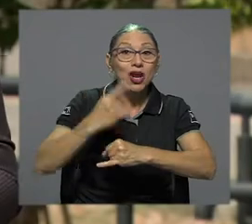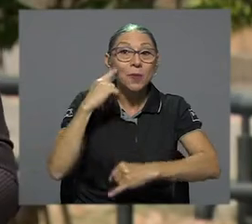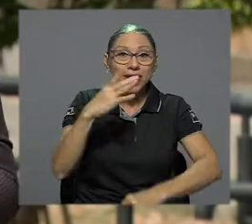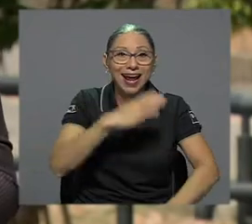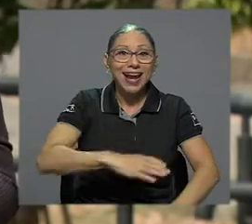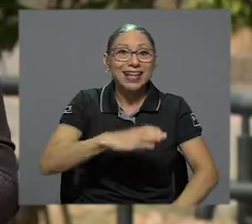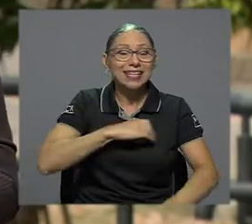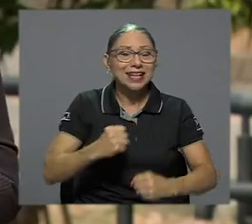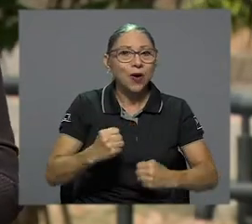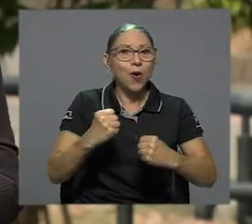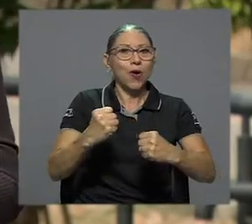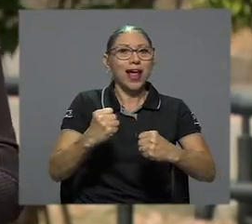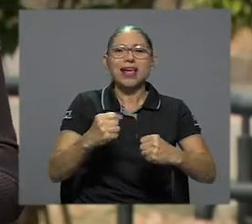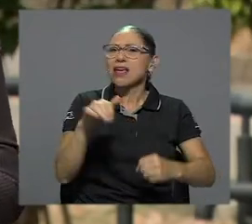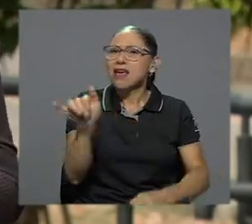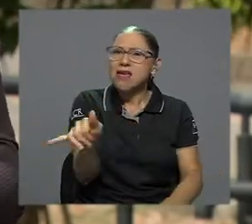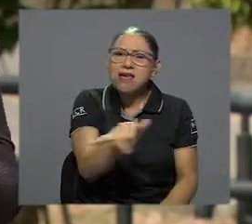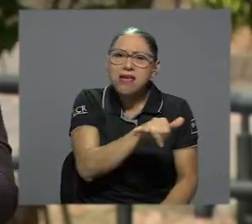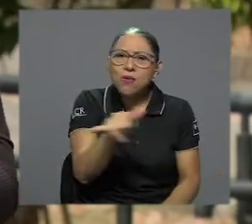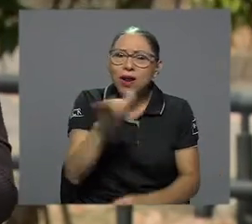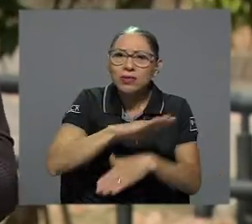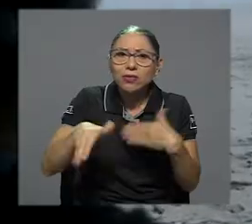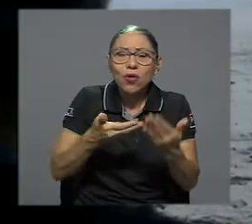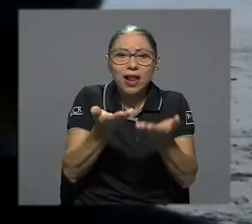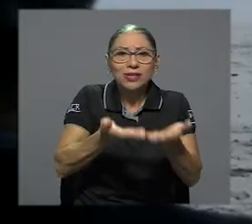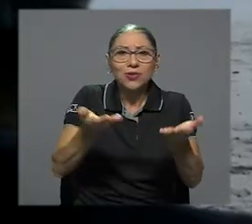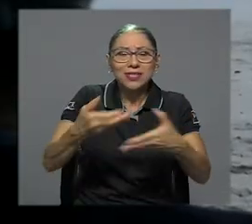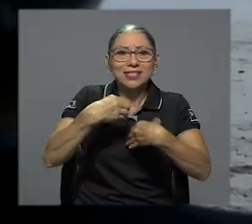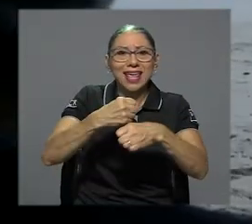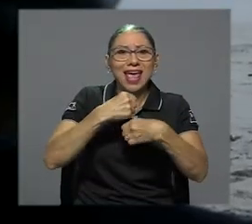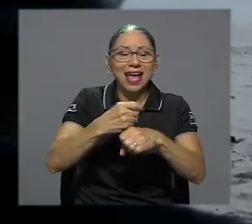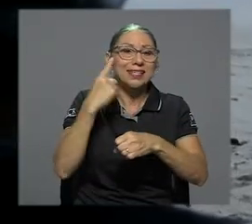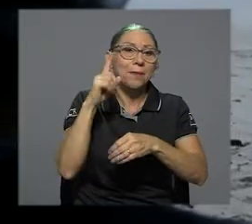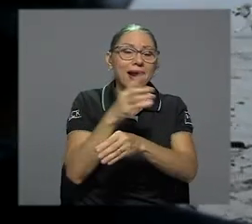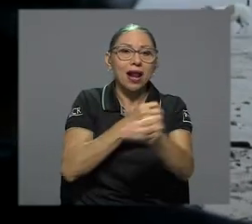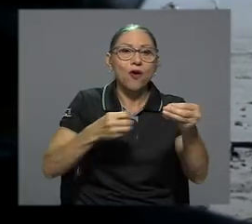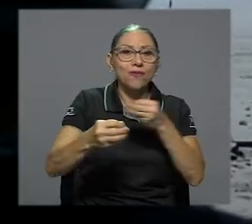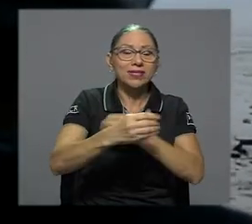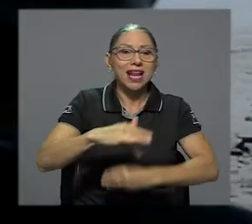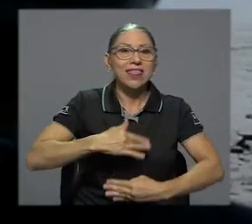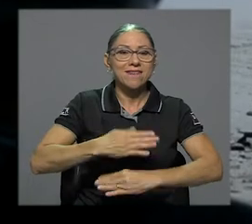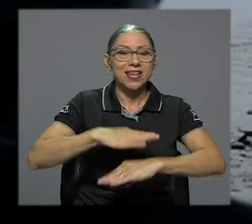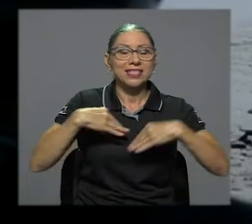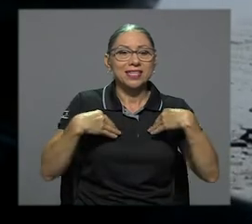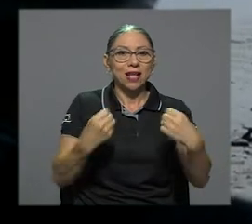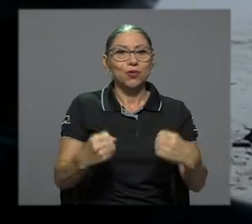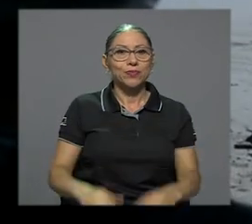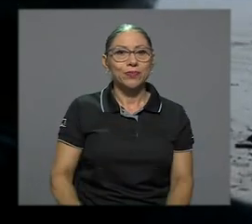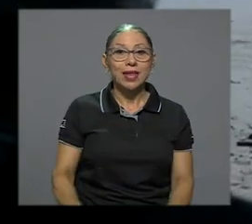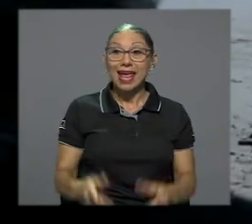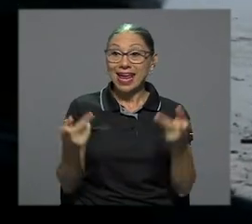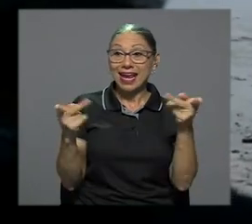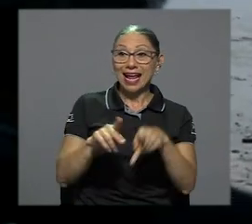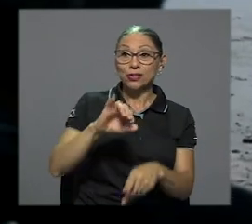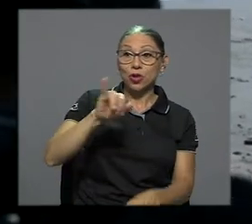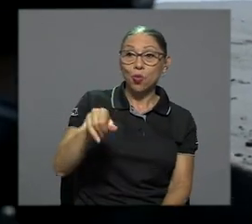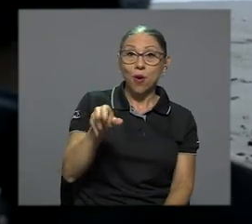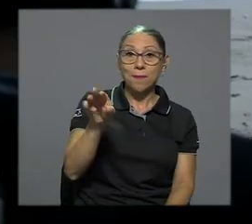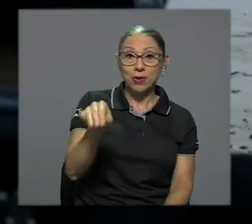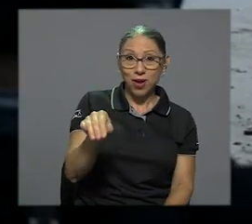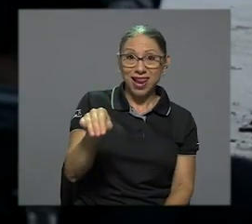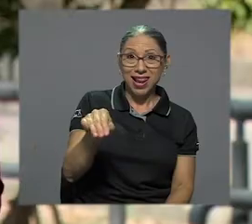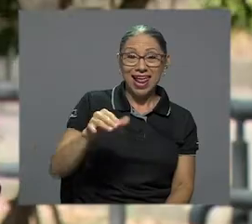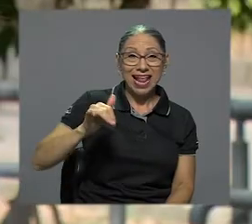internacional por ese coraje que le caracteriza, ¿verdad? Y así es en todas las cosas que realiza para la Oficina de Bienestar y Salud. El surf,